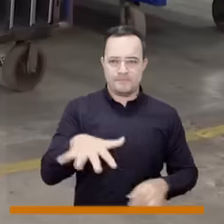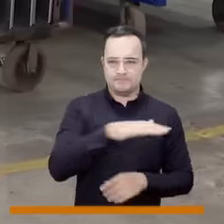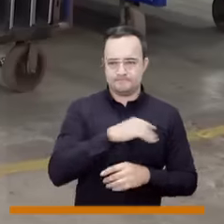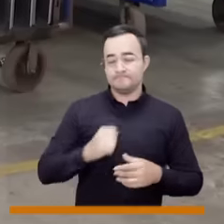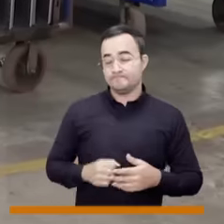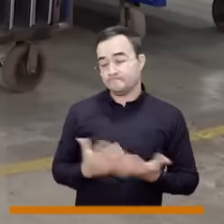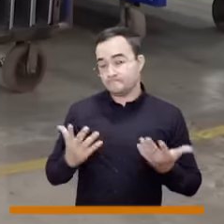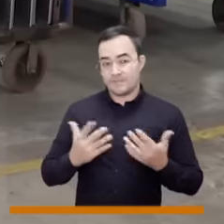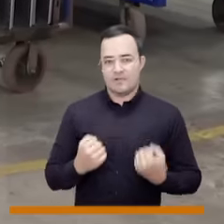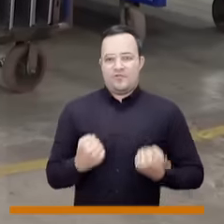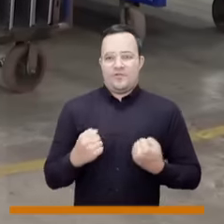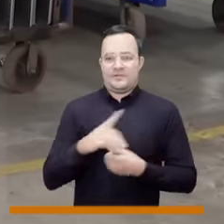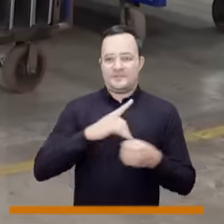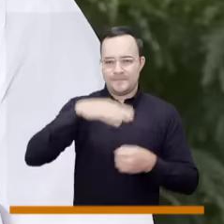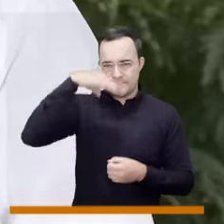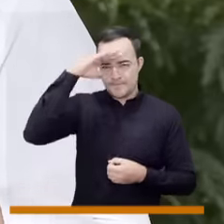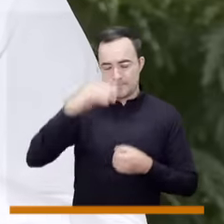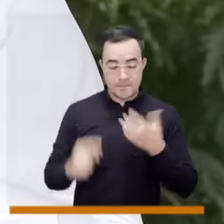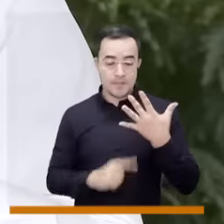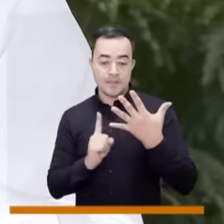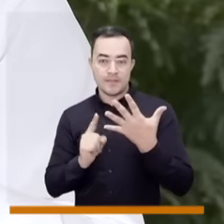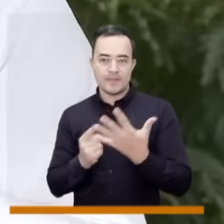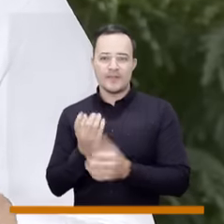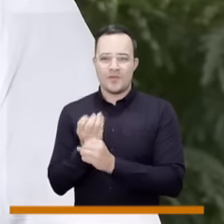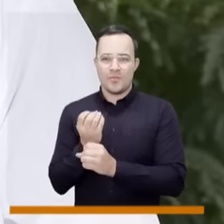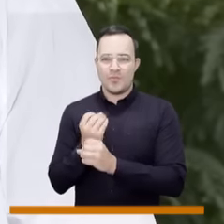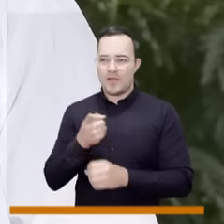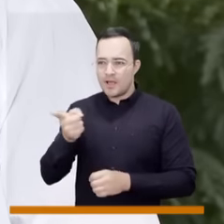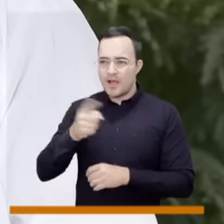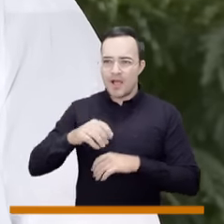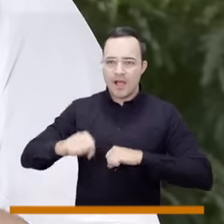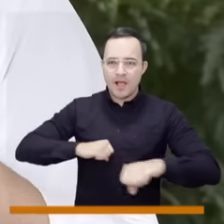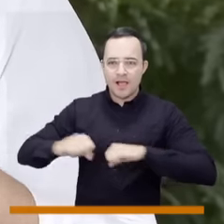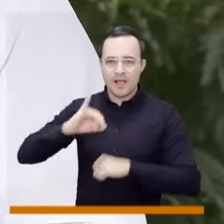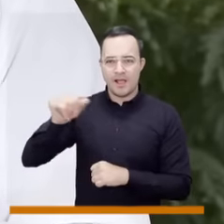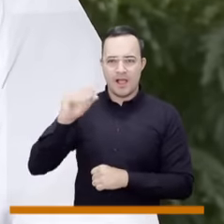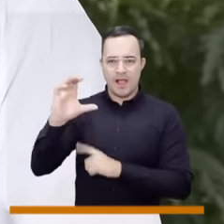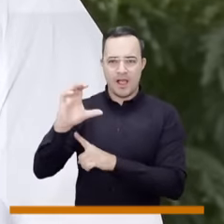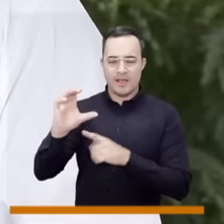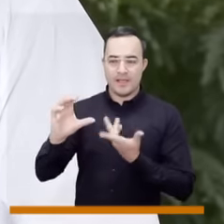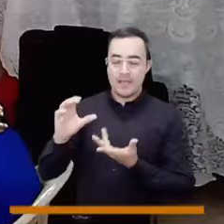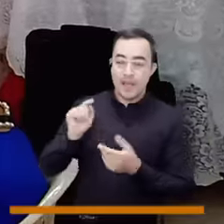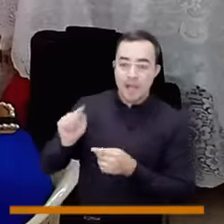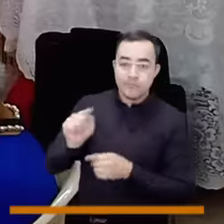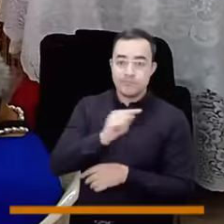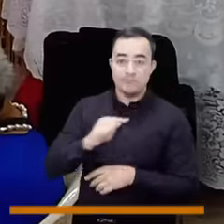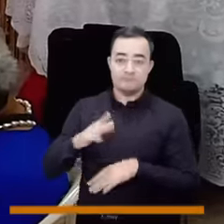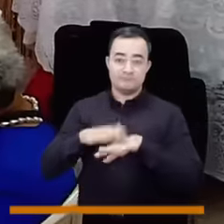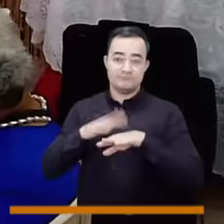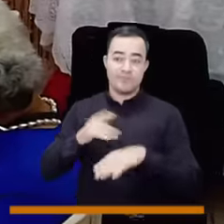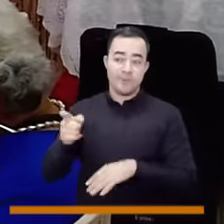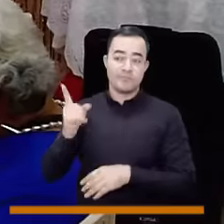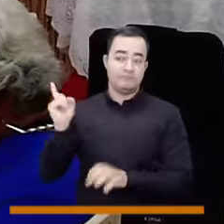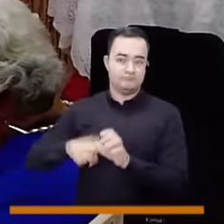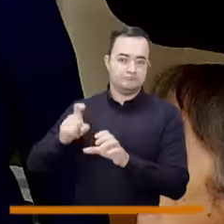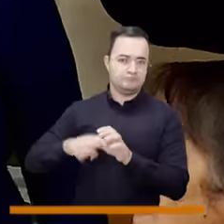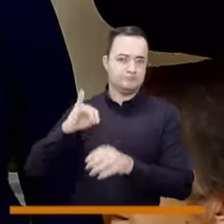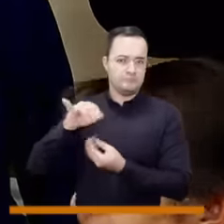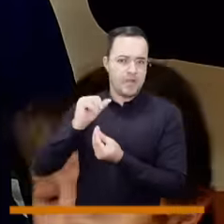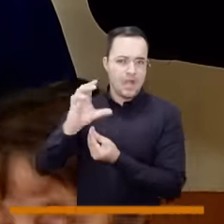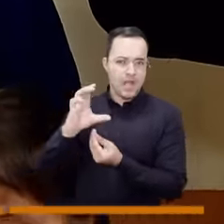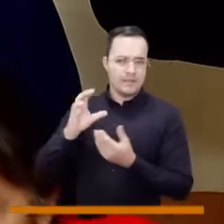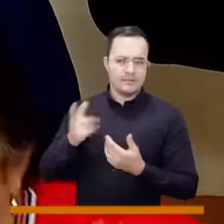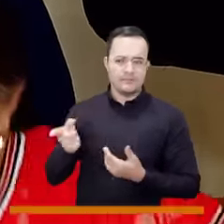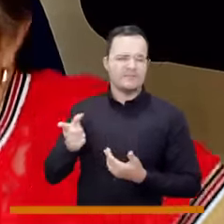culminamos con juntas de acción comunal, para nosotros es fundamental que nuestros dignatarios tengan acciones comunales